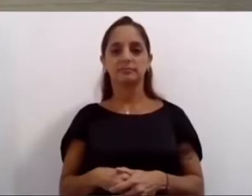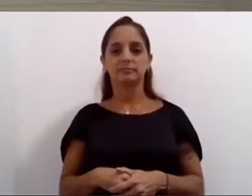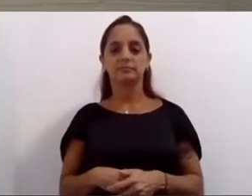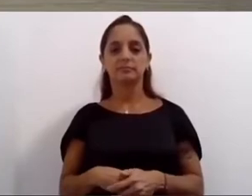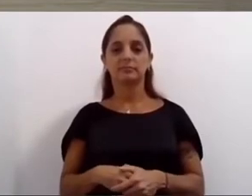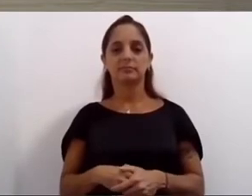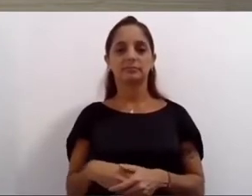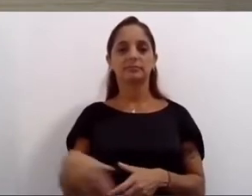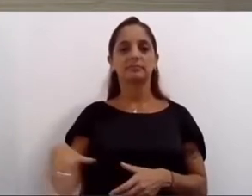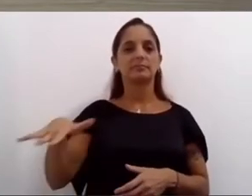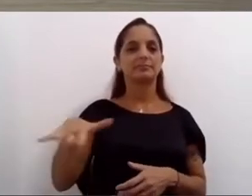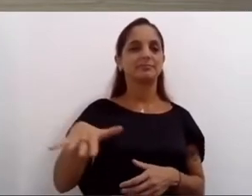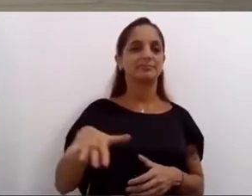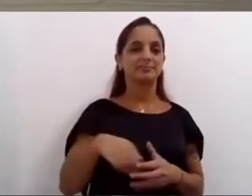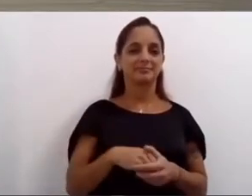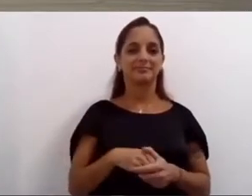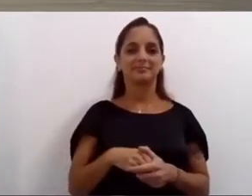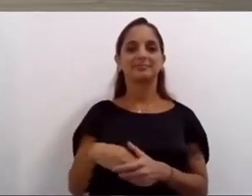zona costera central